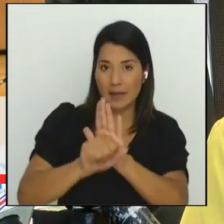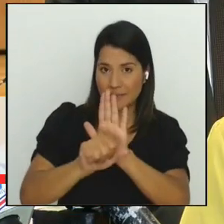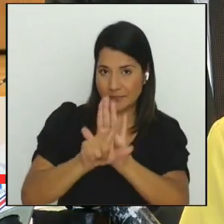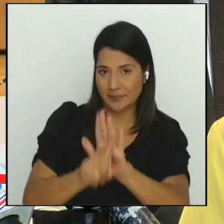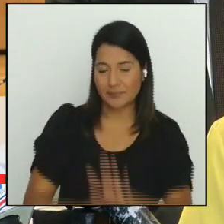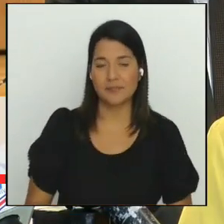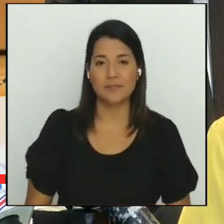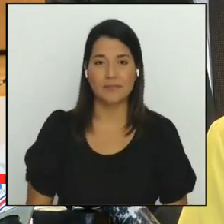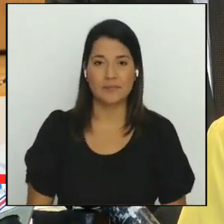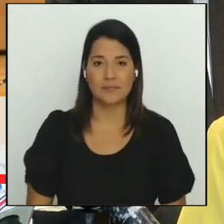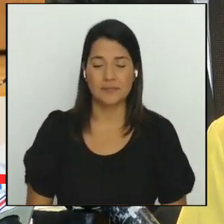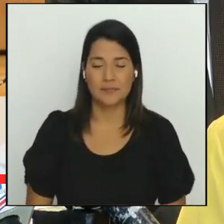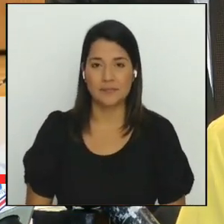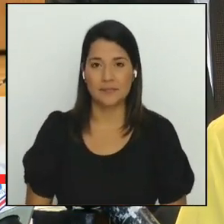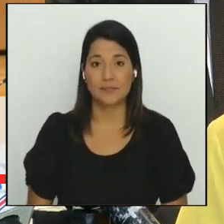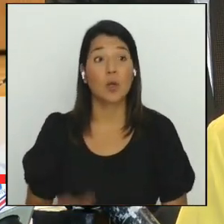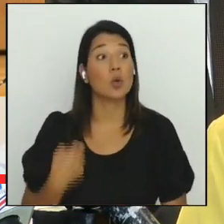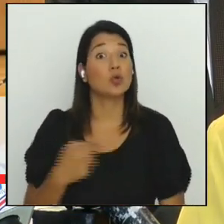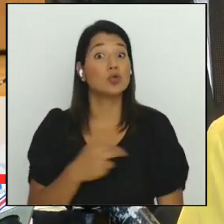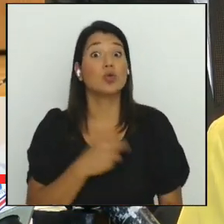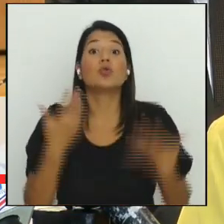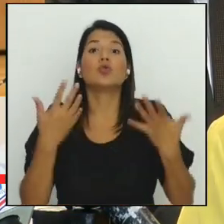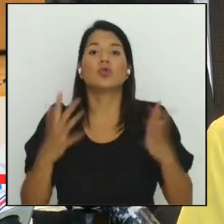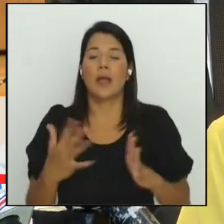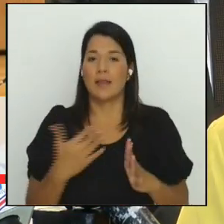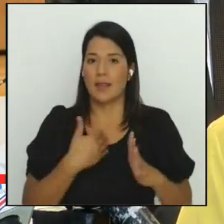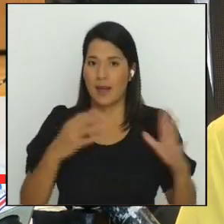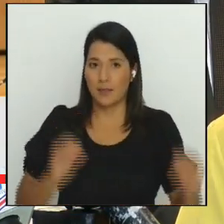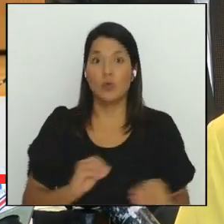Ya tenemos muy claras cuáles son esas prioridades.